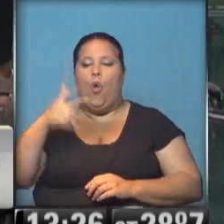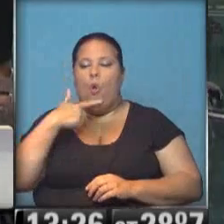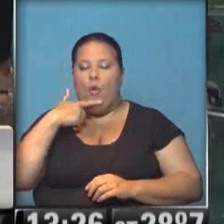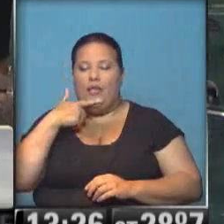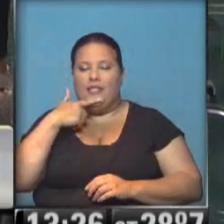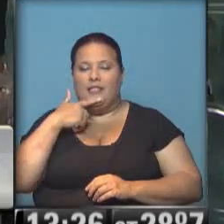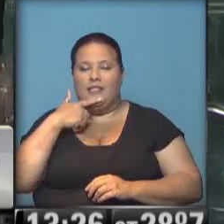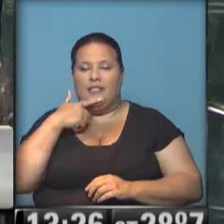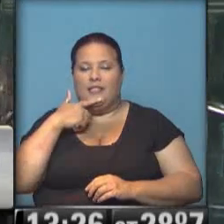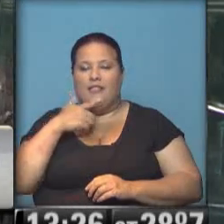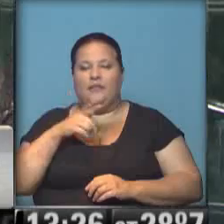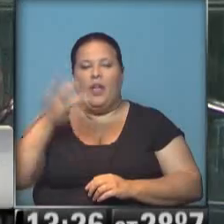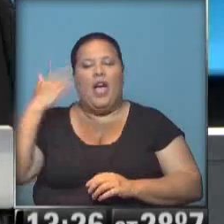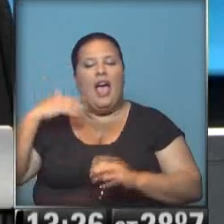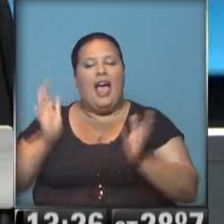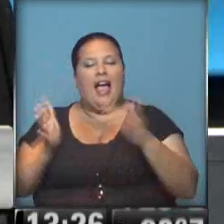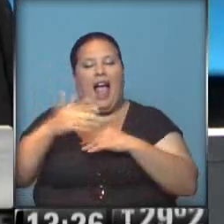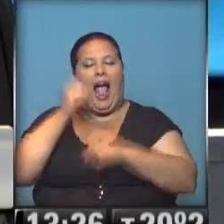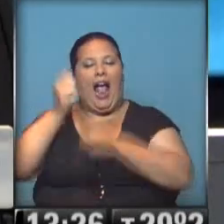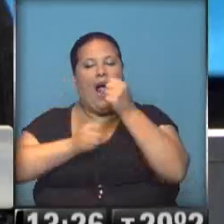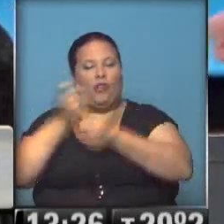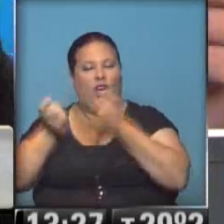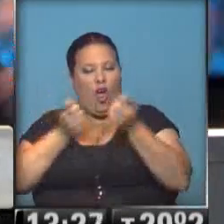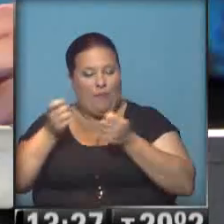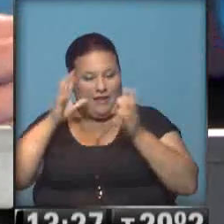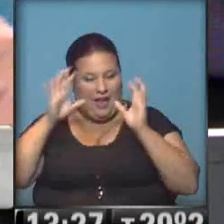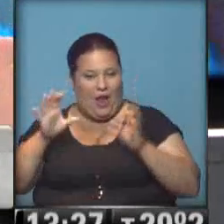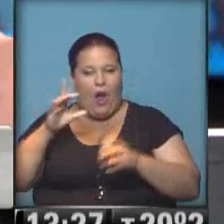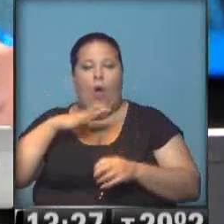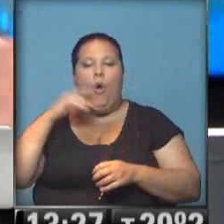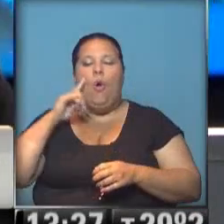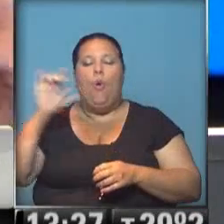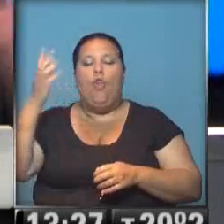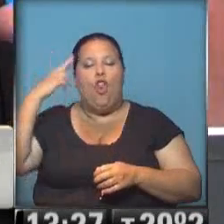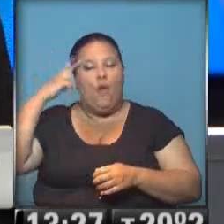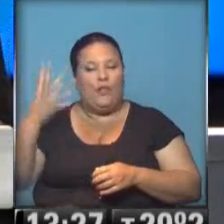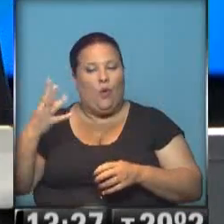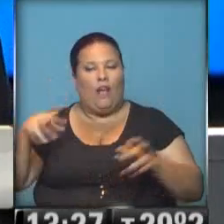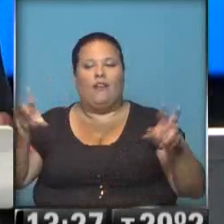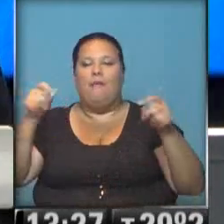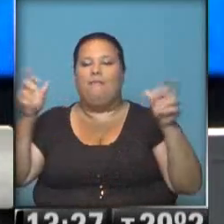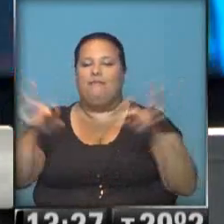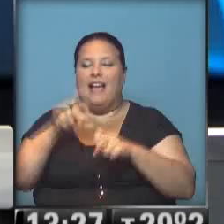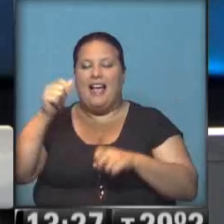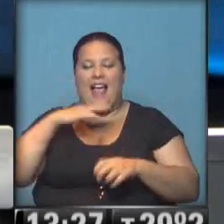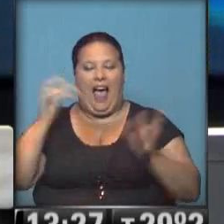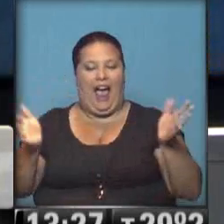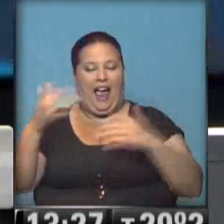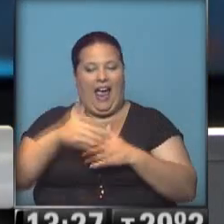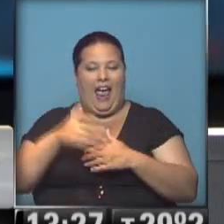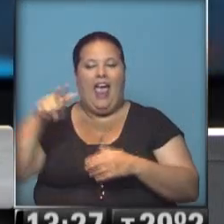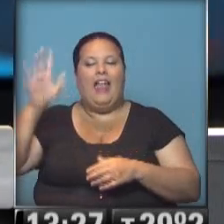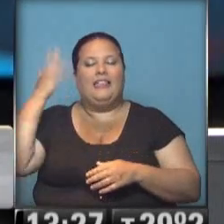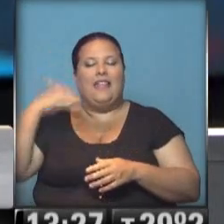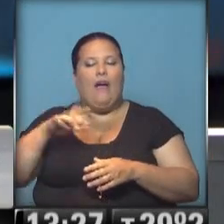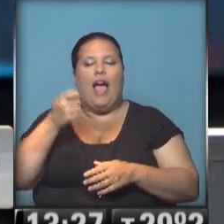en la vieja caja de industria y comercio, ¿sí? Recordemos que en julio del 94 nosotros absorbimos esa vieja caja. Él